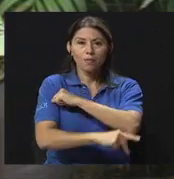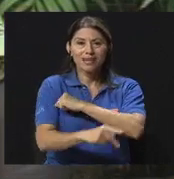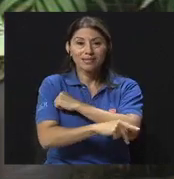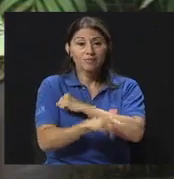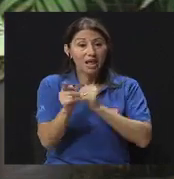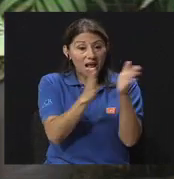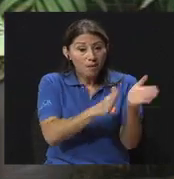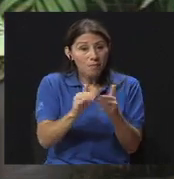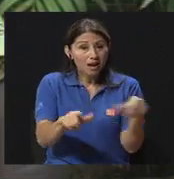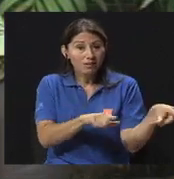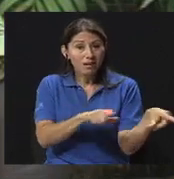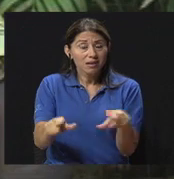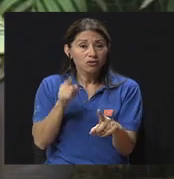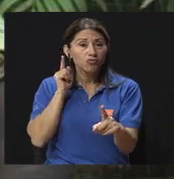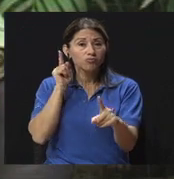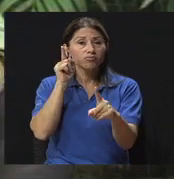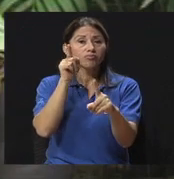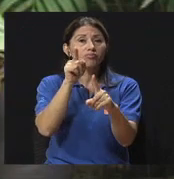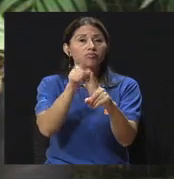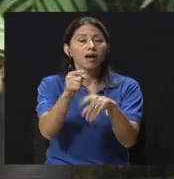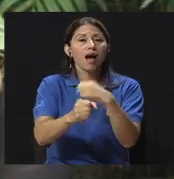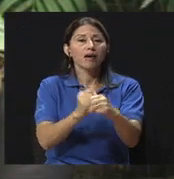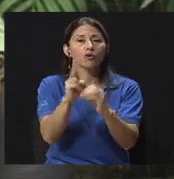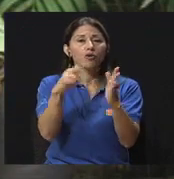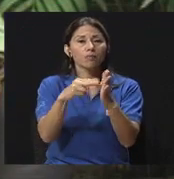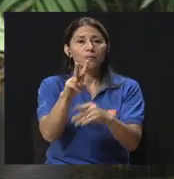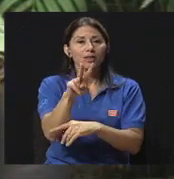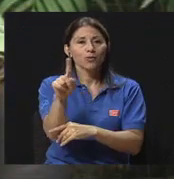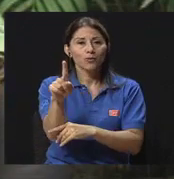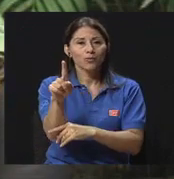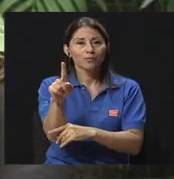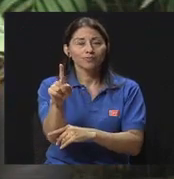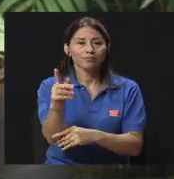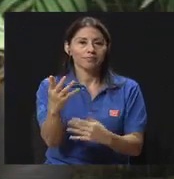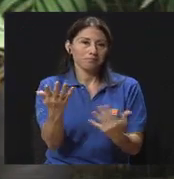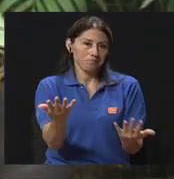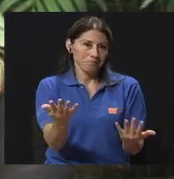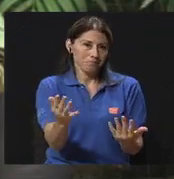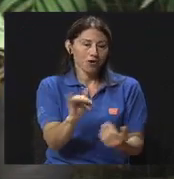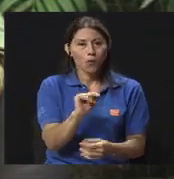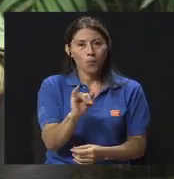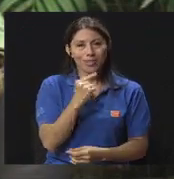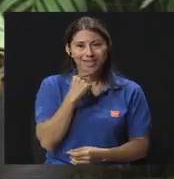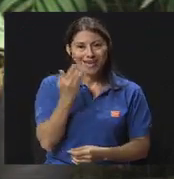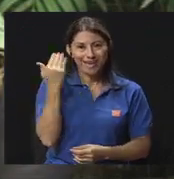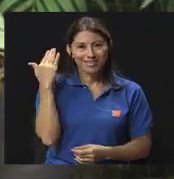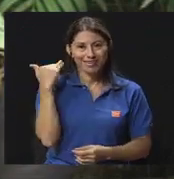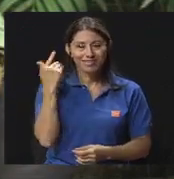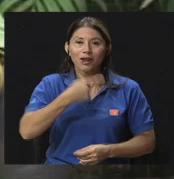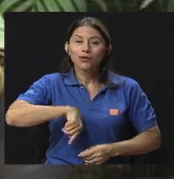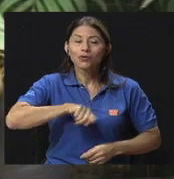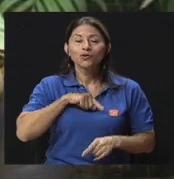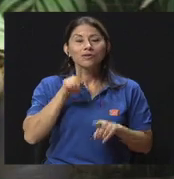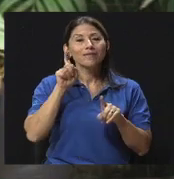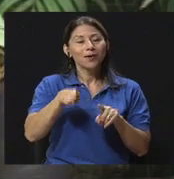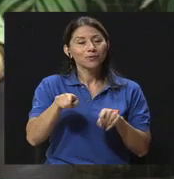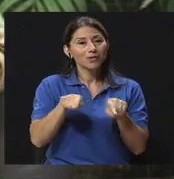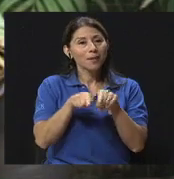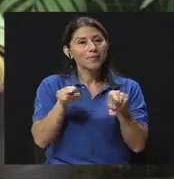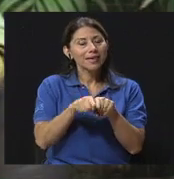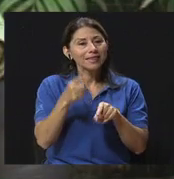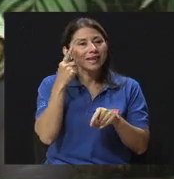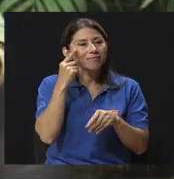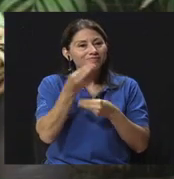hasta el año 2021. Por supuesto, que como lo decía al principio, tenemos que lidiar también con una cultura de salud, de